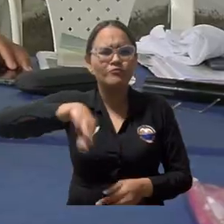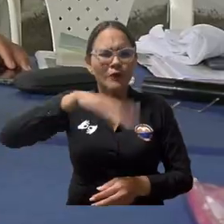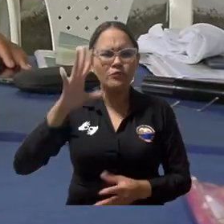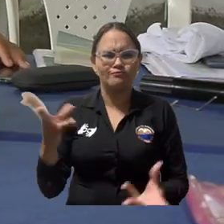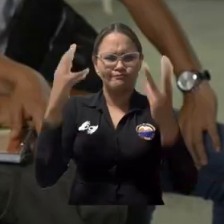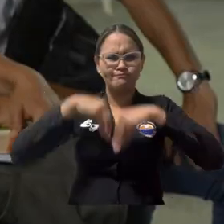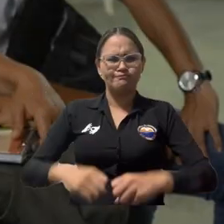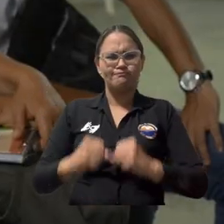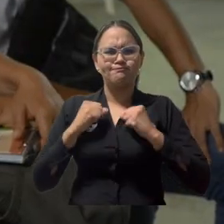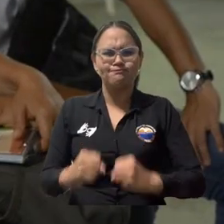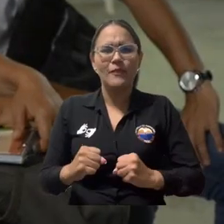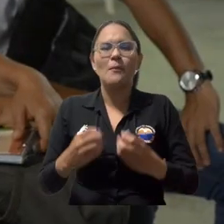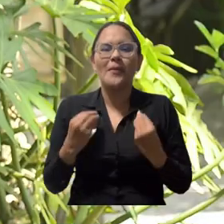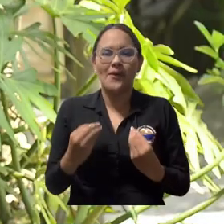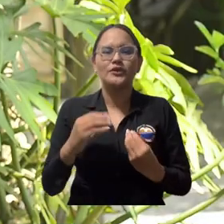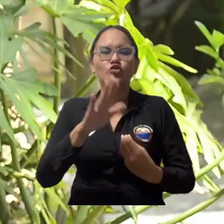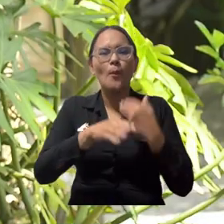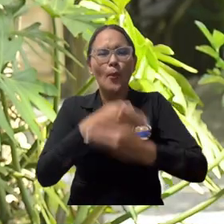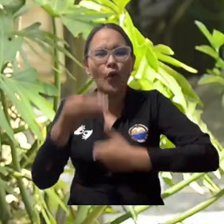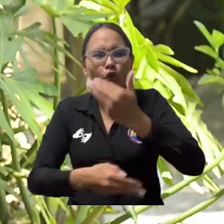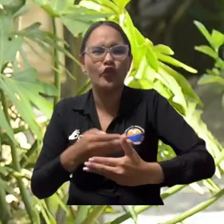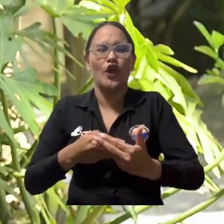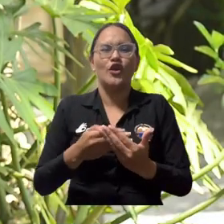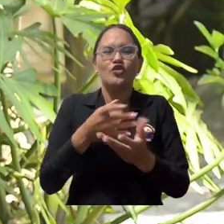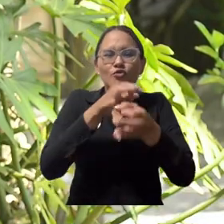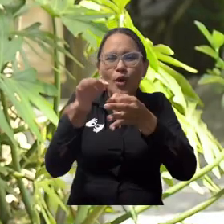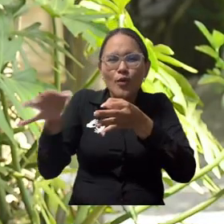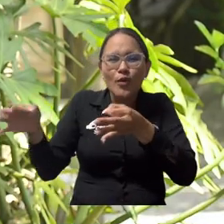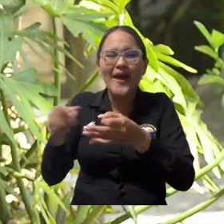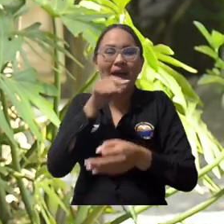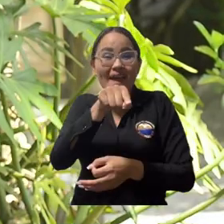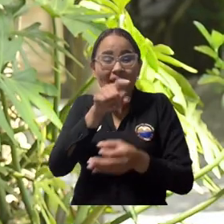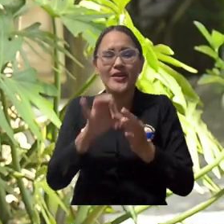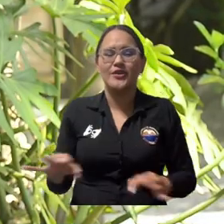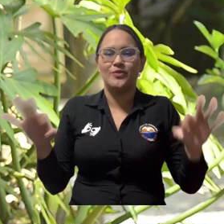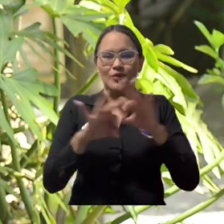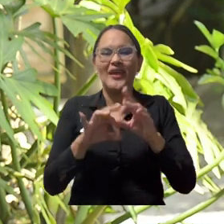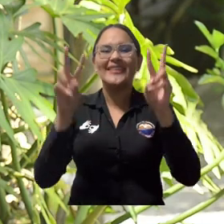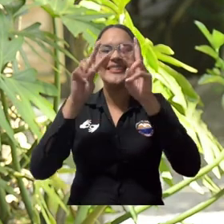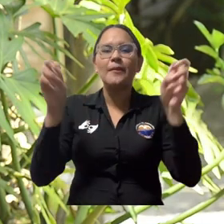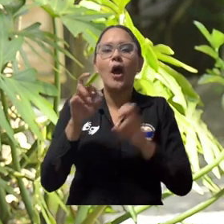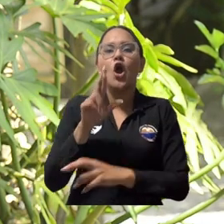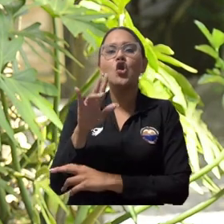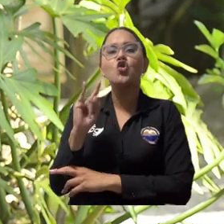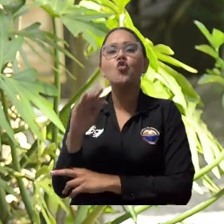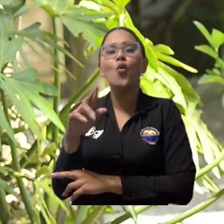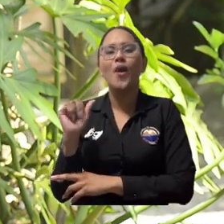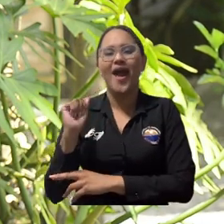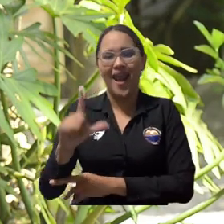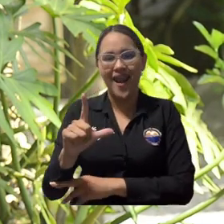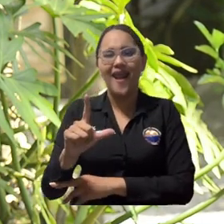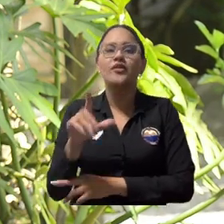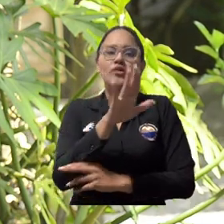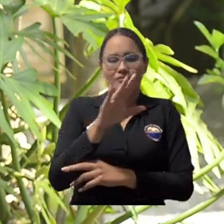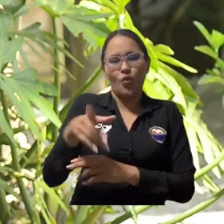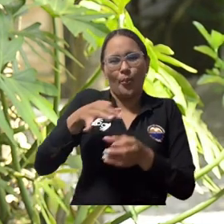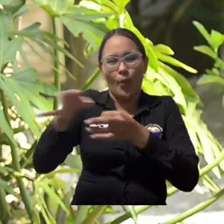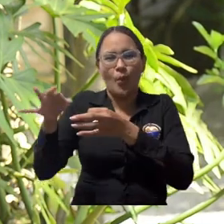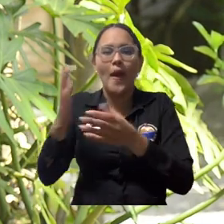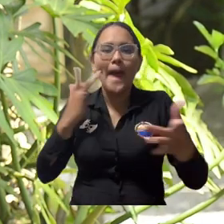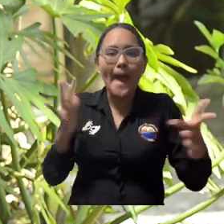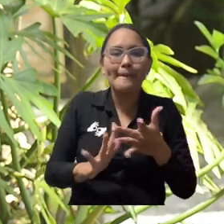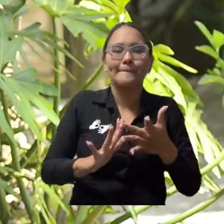contexto rural, sobre todo porque existe una brecha de calidad entre el contexto rural y el contexto urbano y nosotros queremos